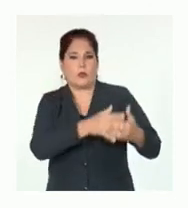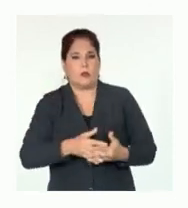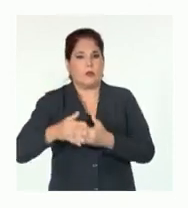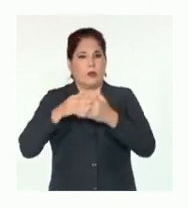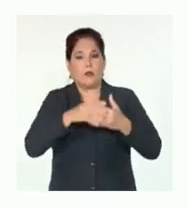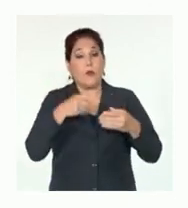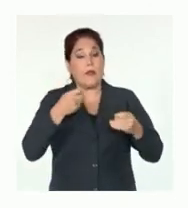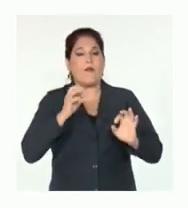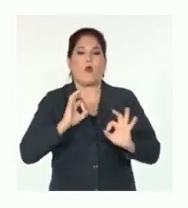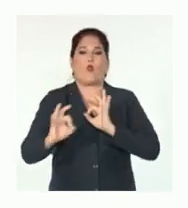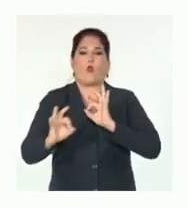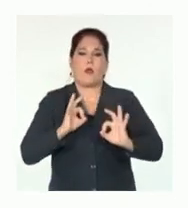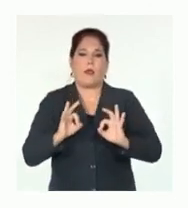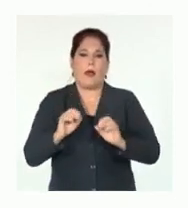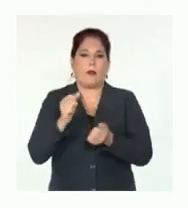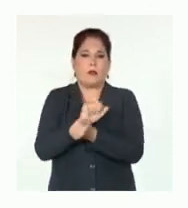contra el terrorismo.